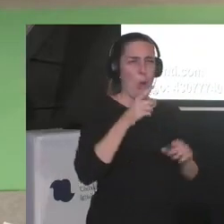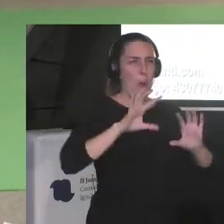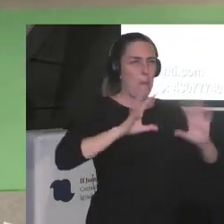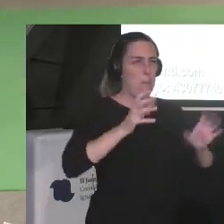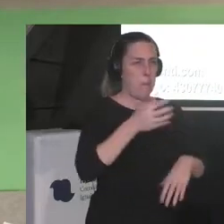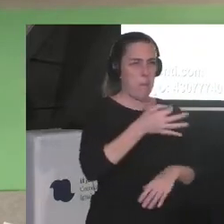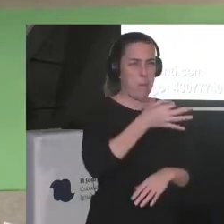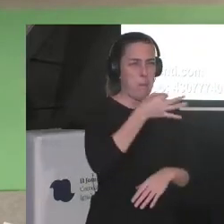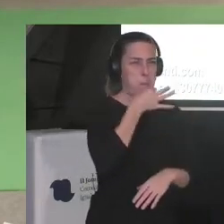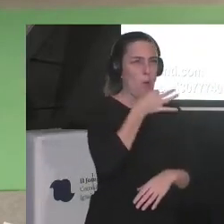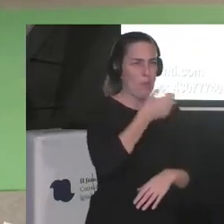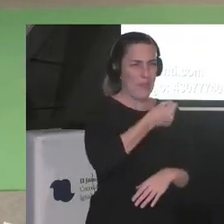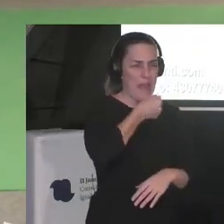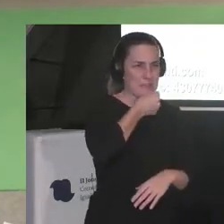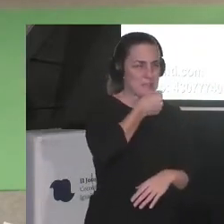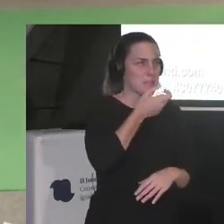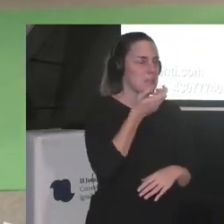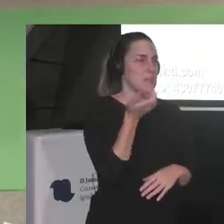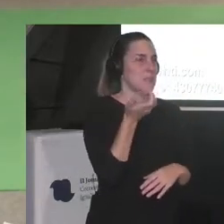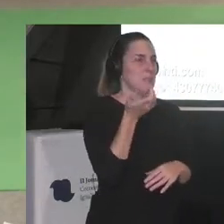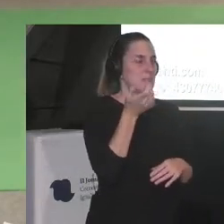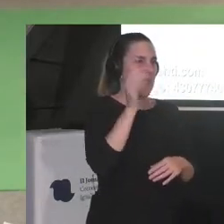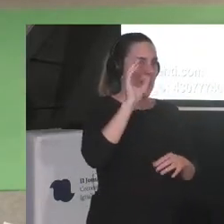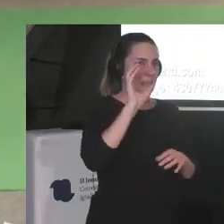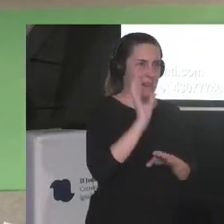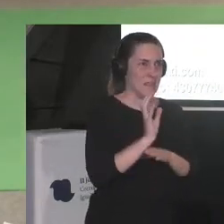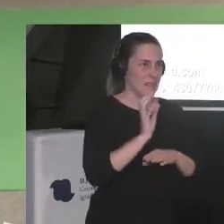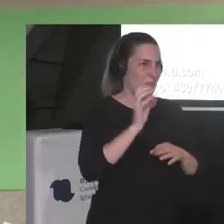video el cine la serie etcétera ¿no?